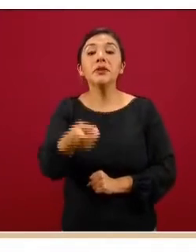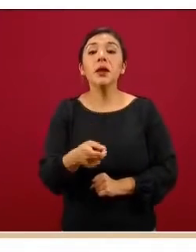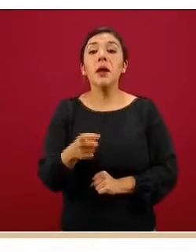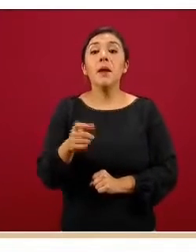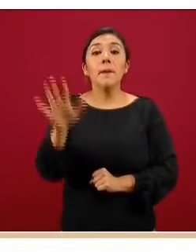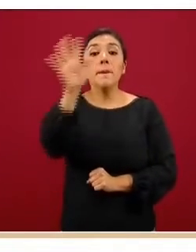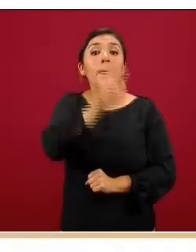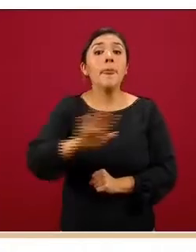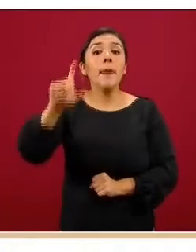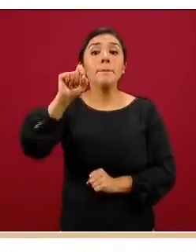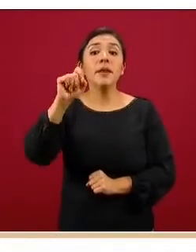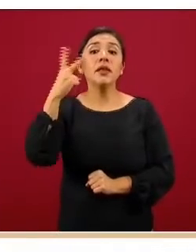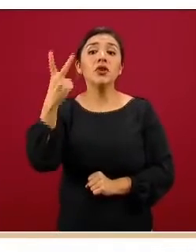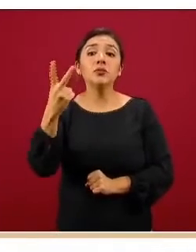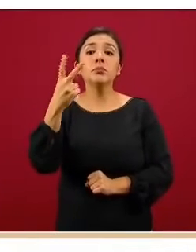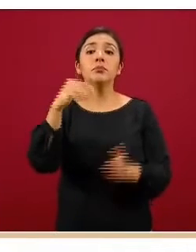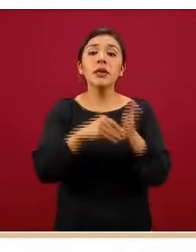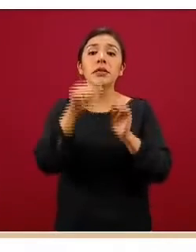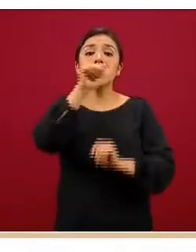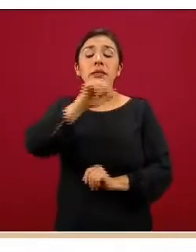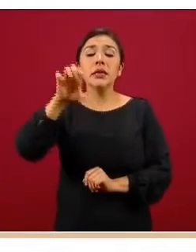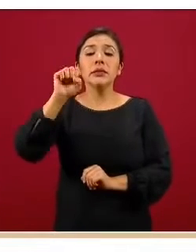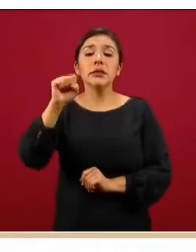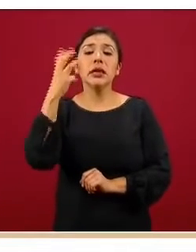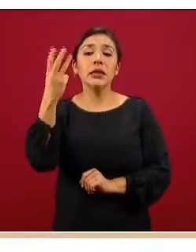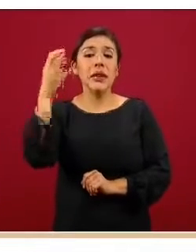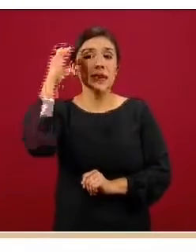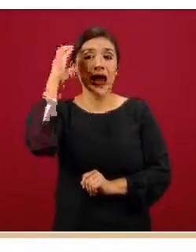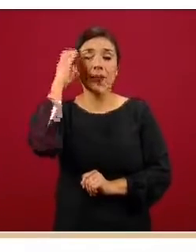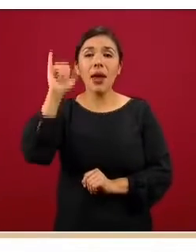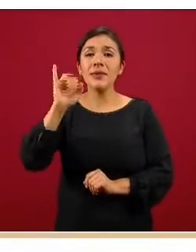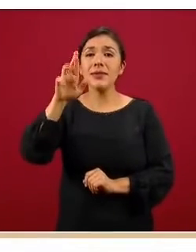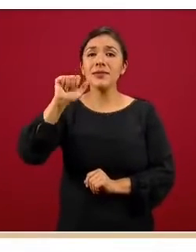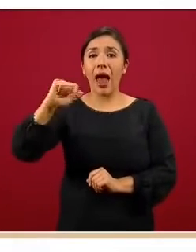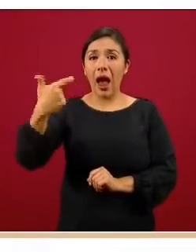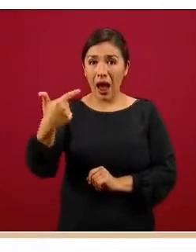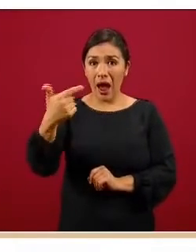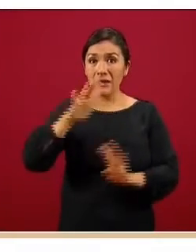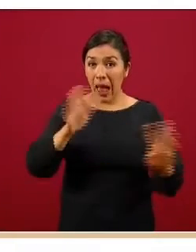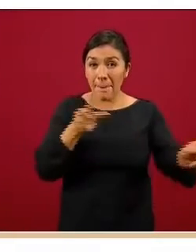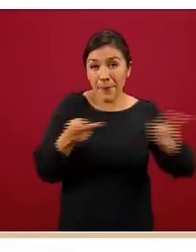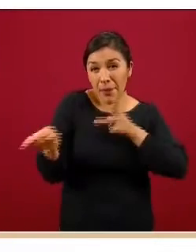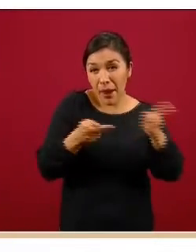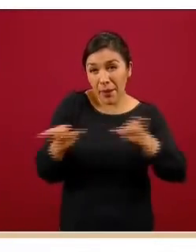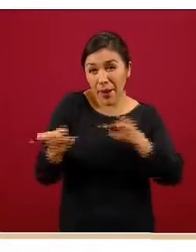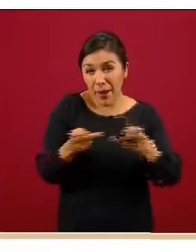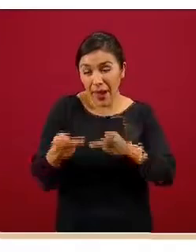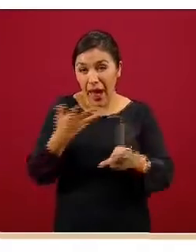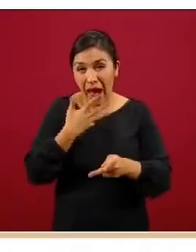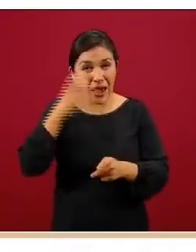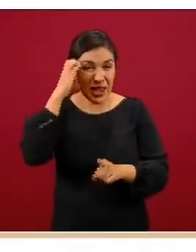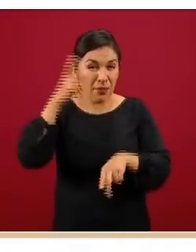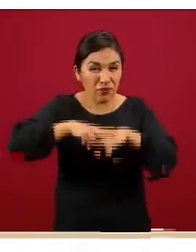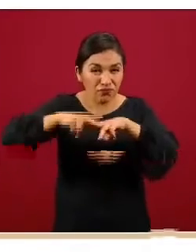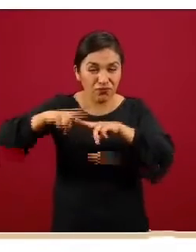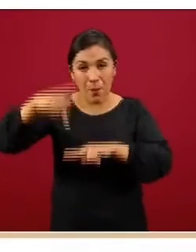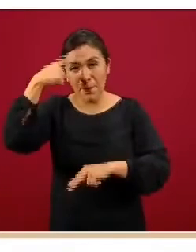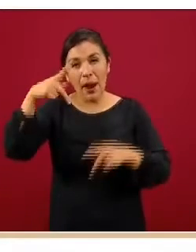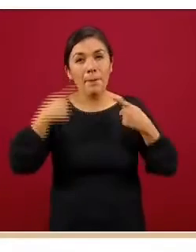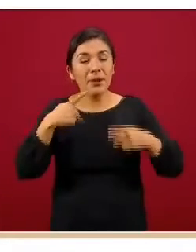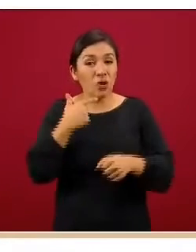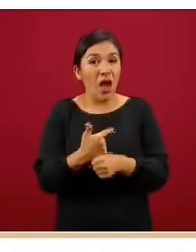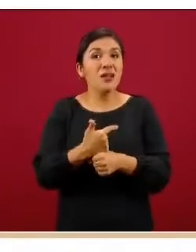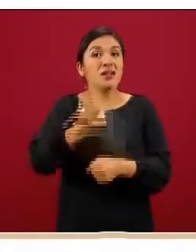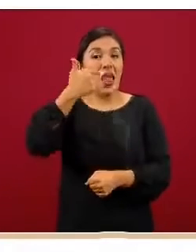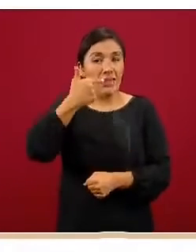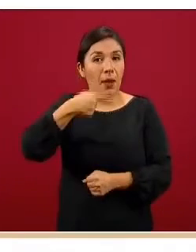.663 camas IRAJ que se prepararon, camas IRAJ para pacientes graves,